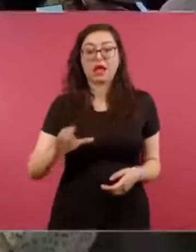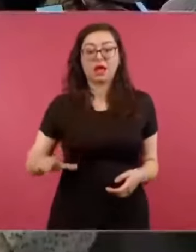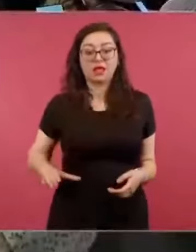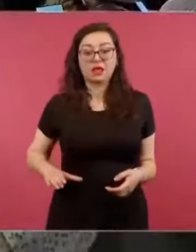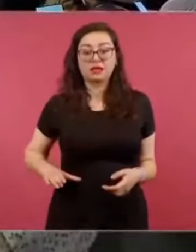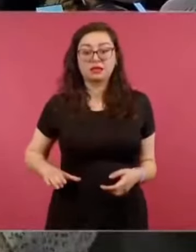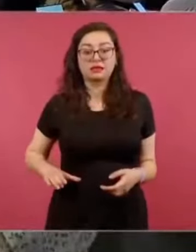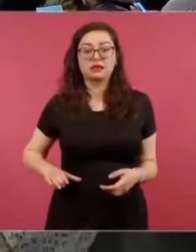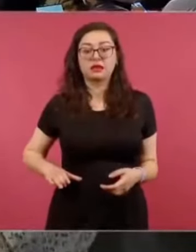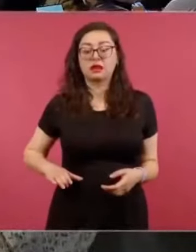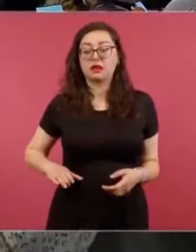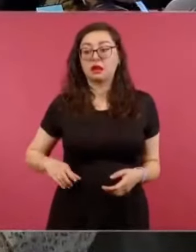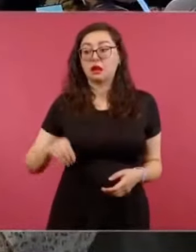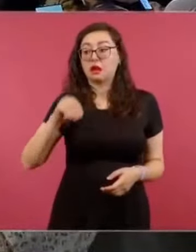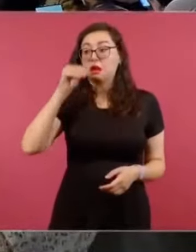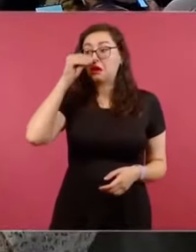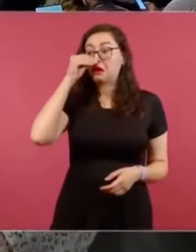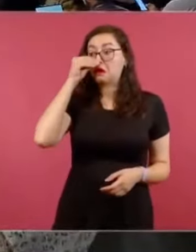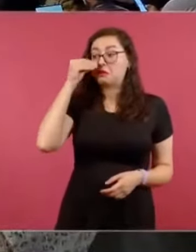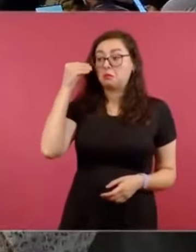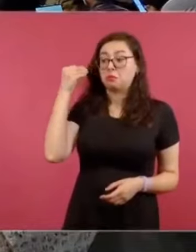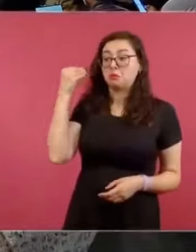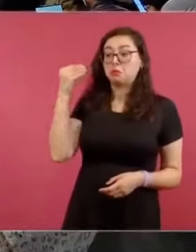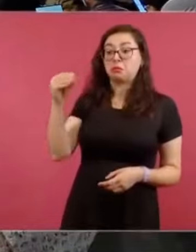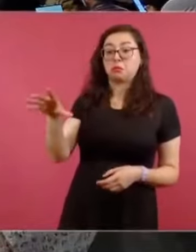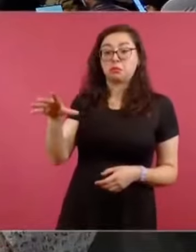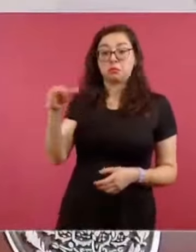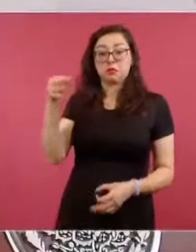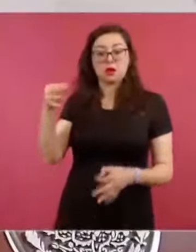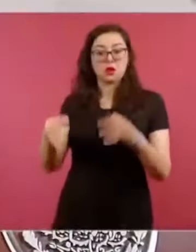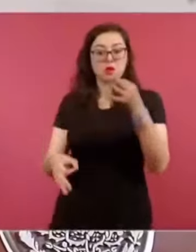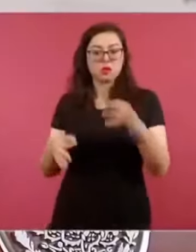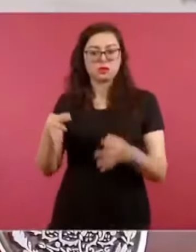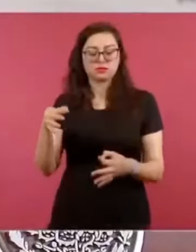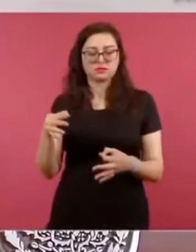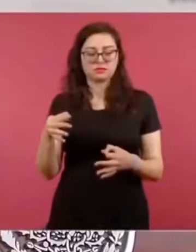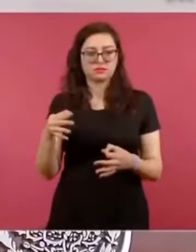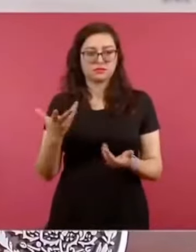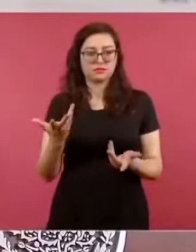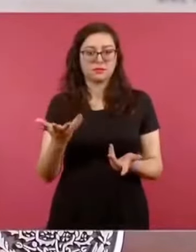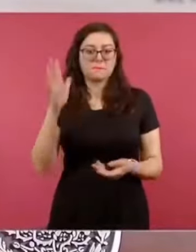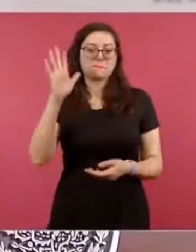está denunciando porque es candidata.